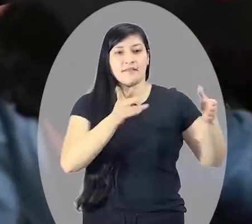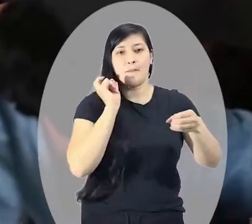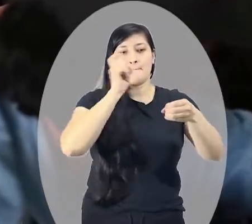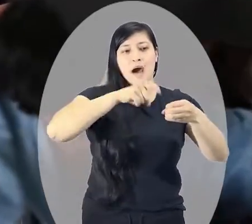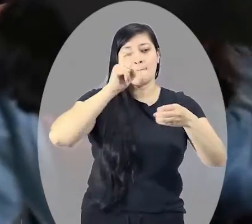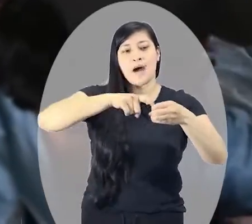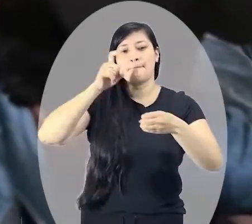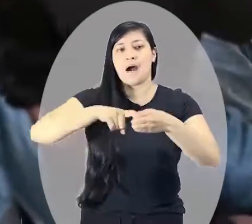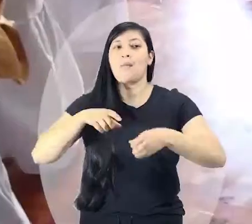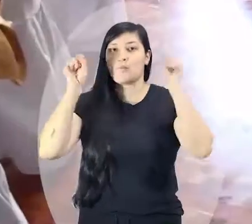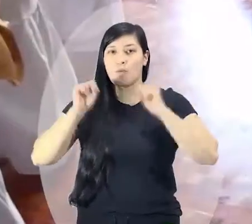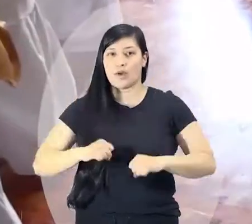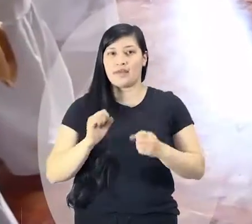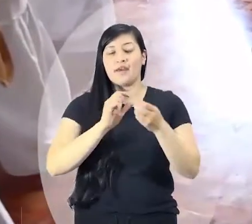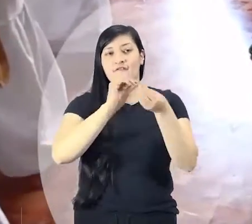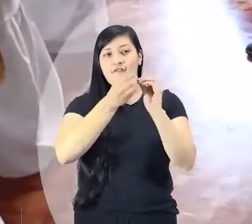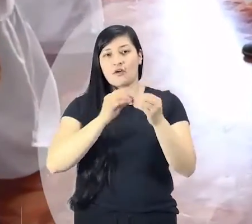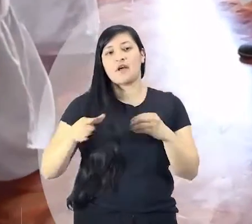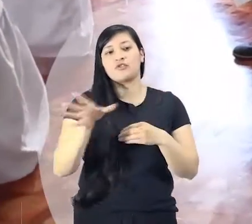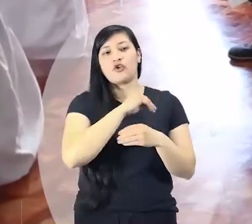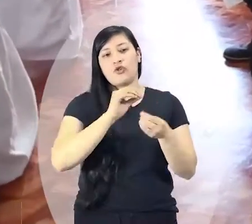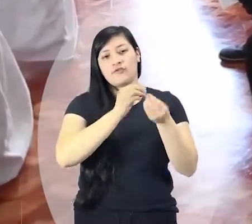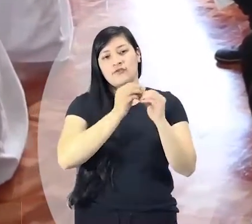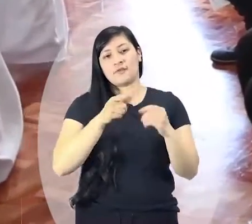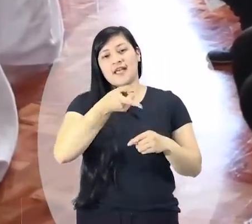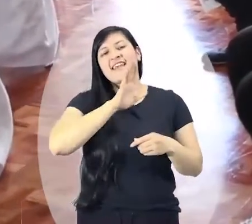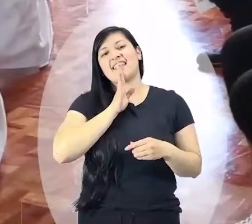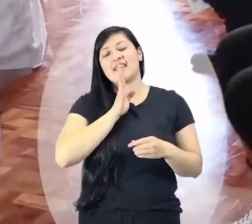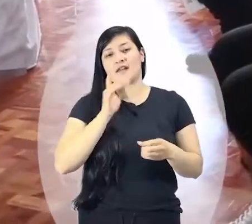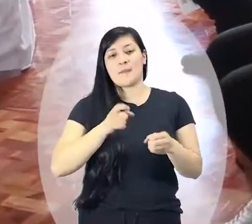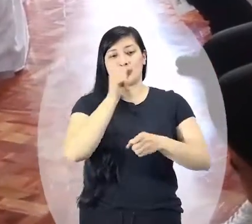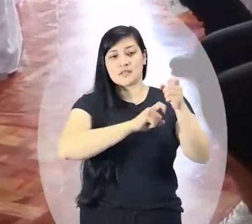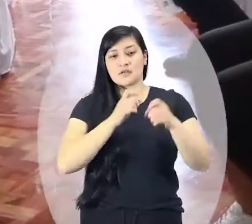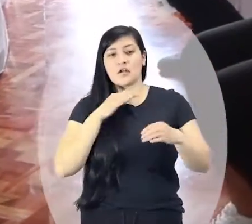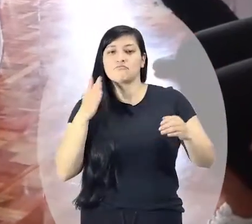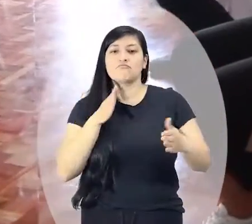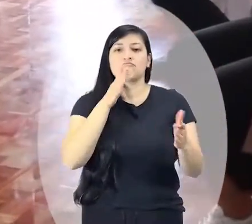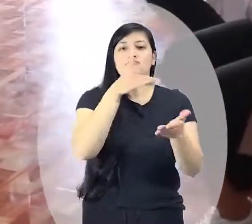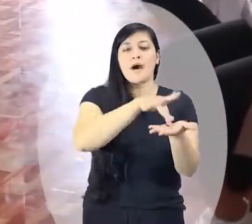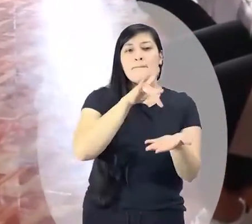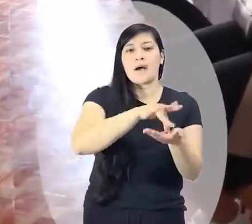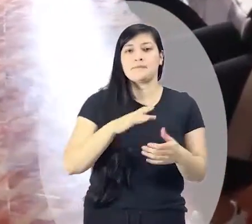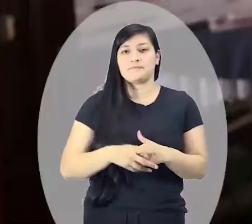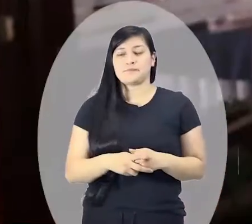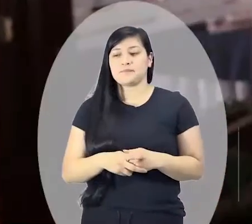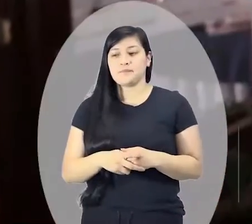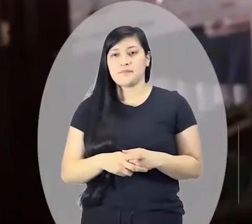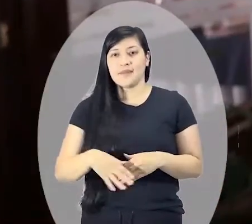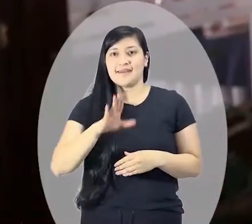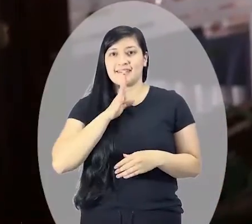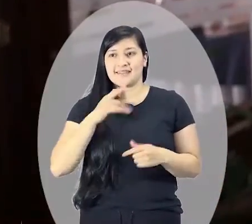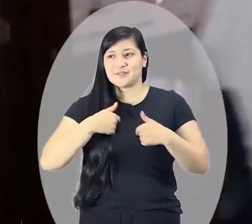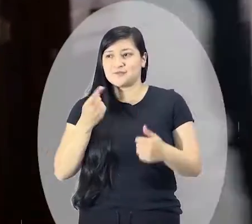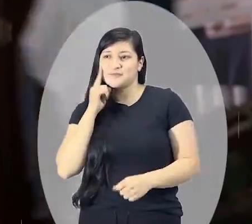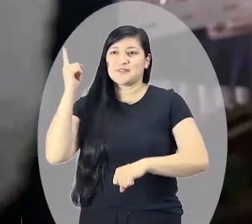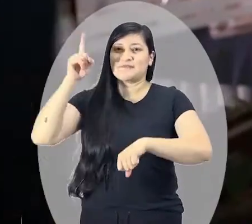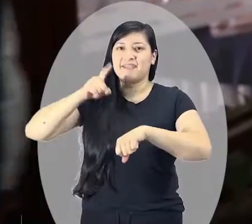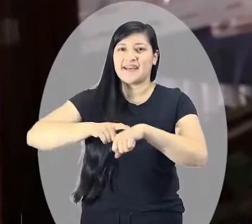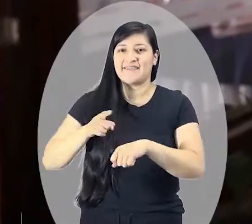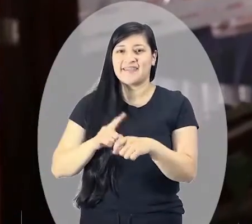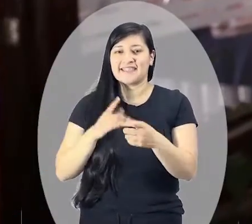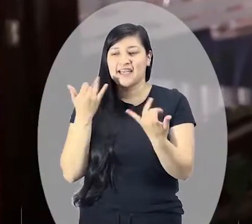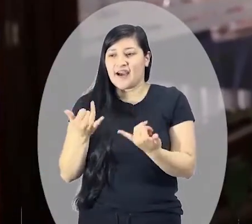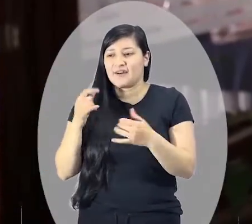certificar las organizaciones sociales y la registraduría recibirá todas las candidaturas. Es un reto bien grande porque es la primera vez que se realiza